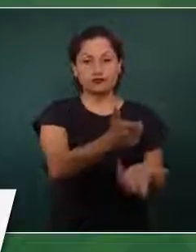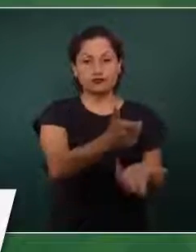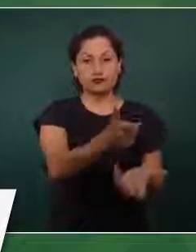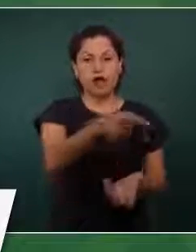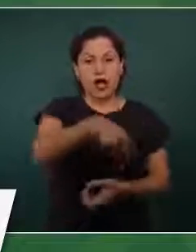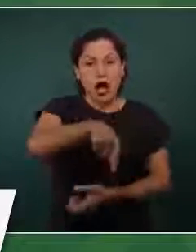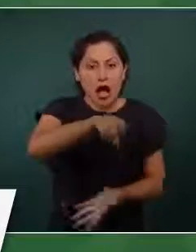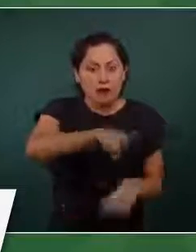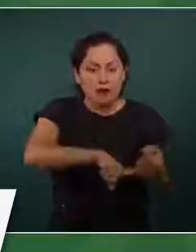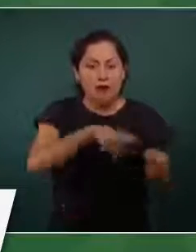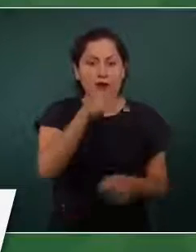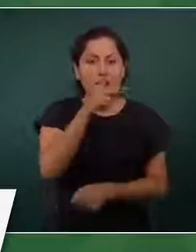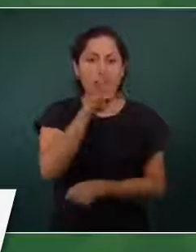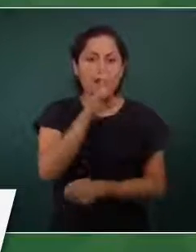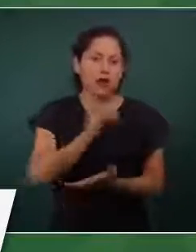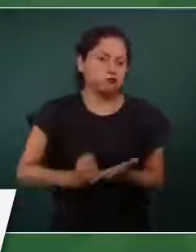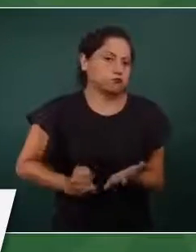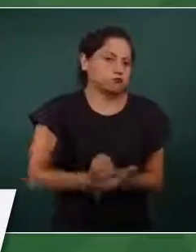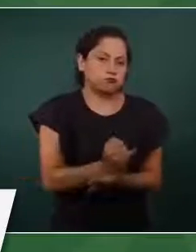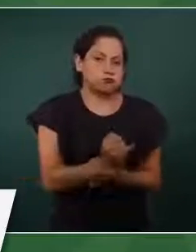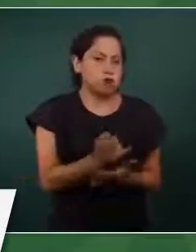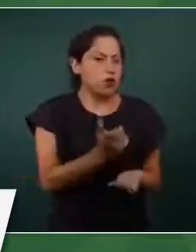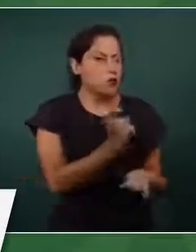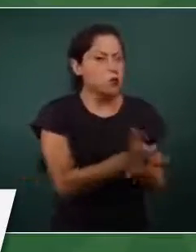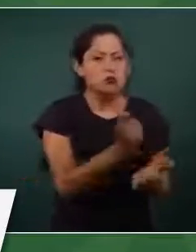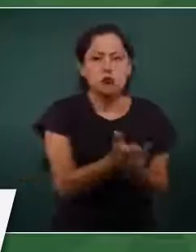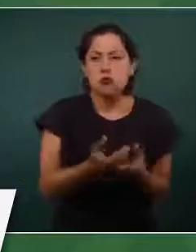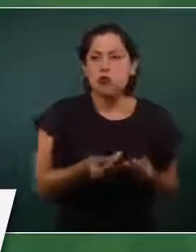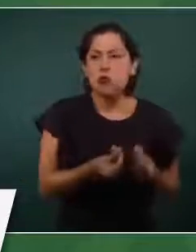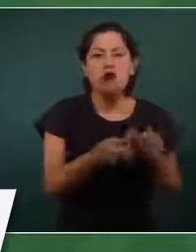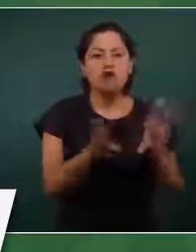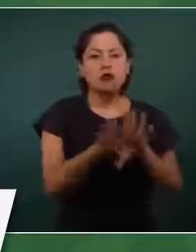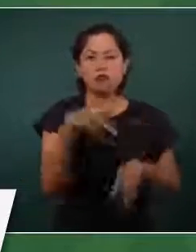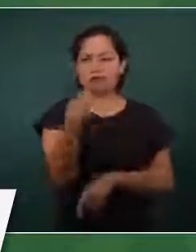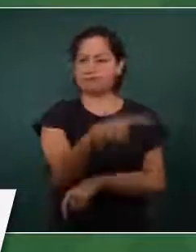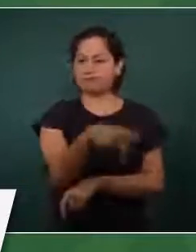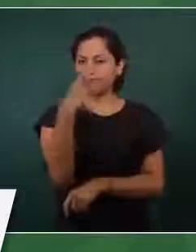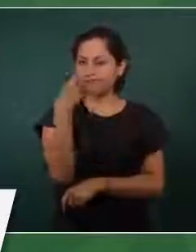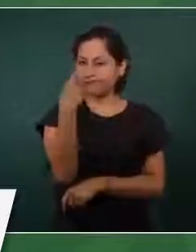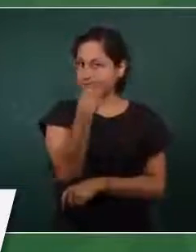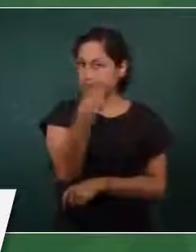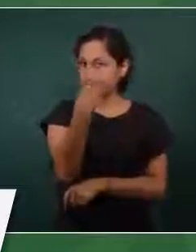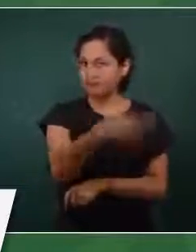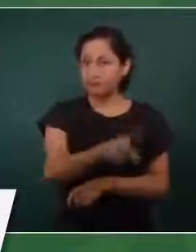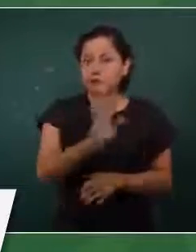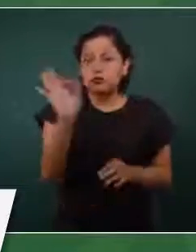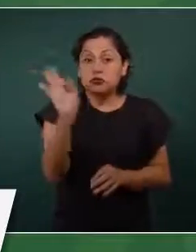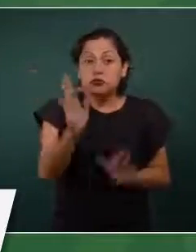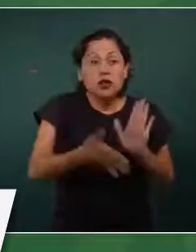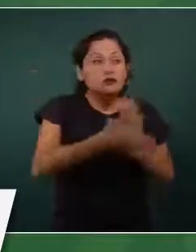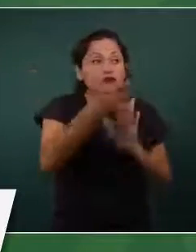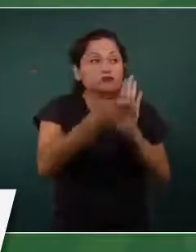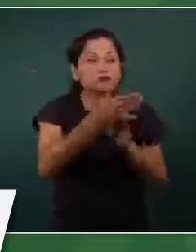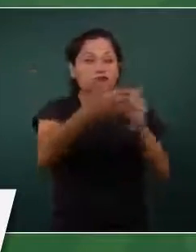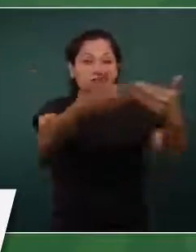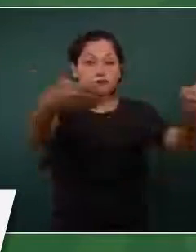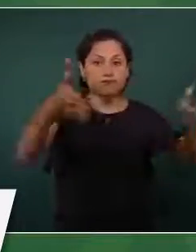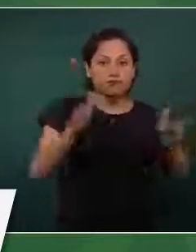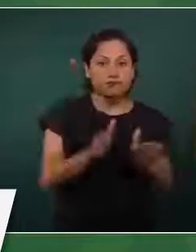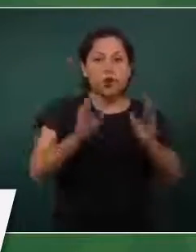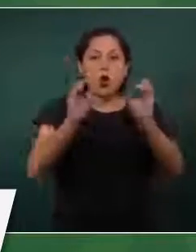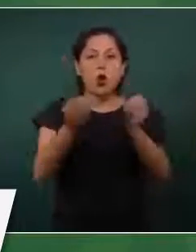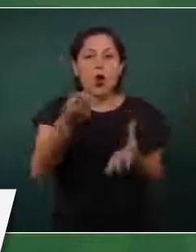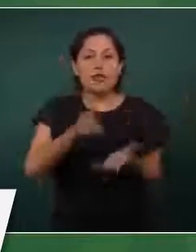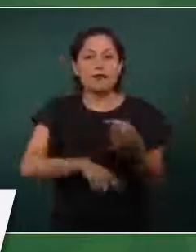de familia deciden qué hacer con ese dinero, si van a hacer una barda, si van a poner los baños, lo